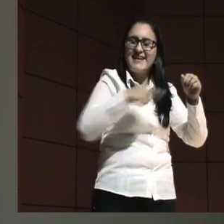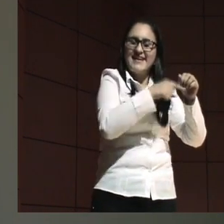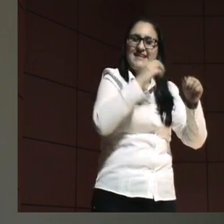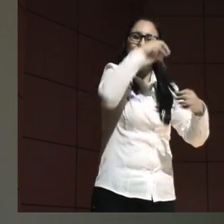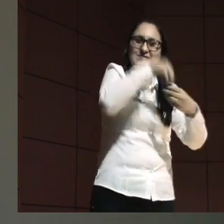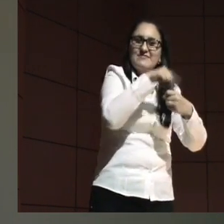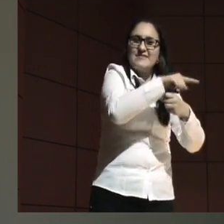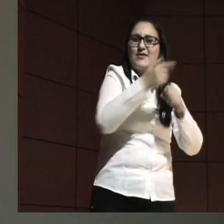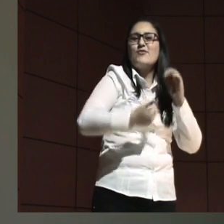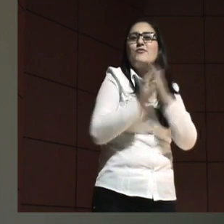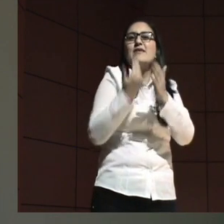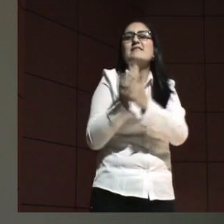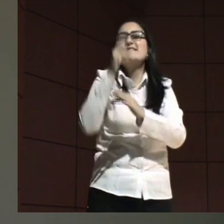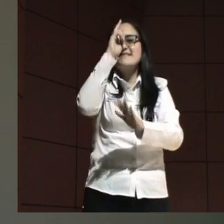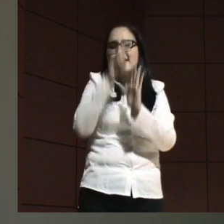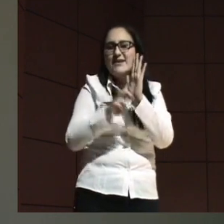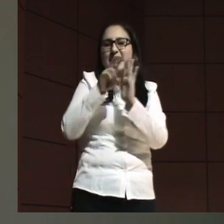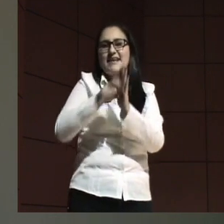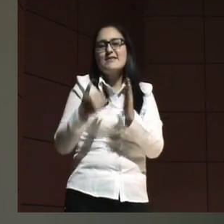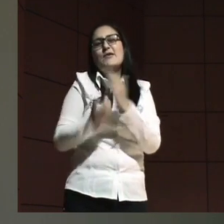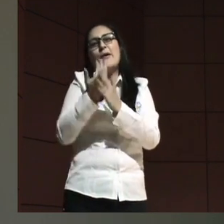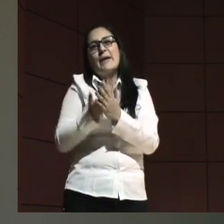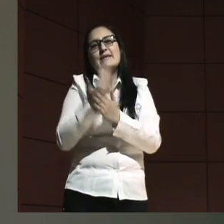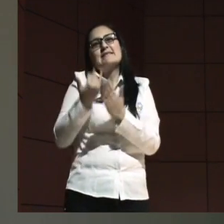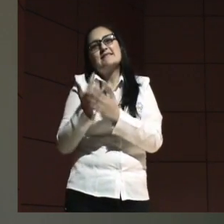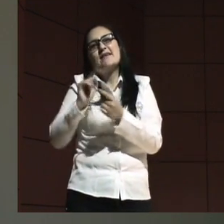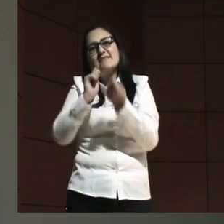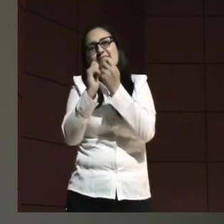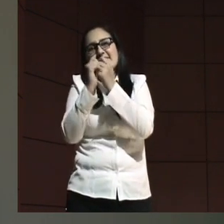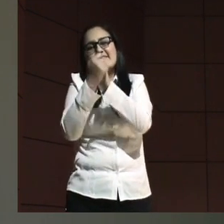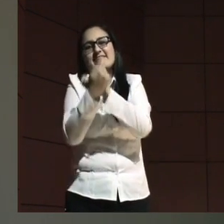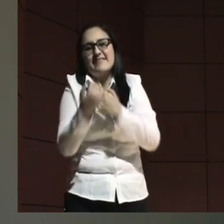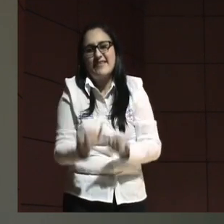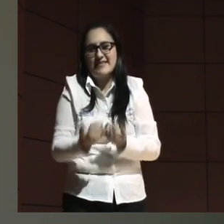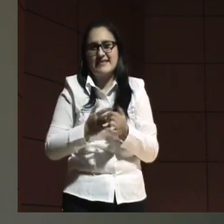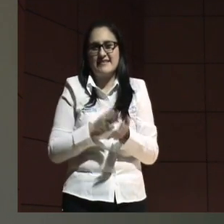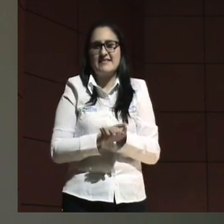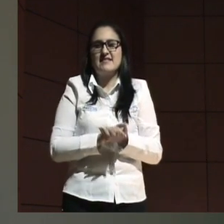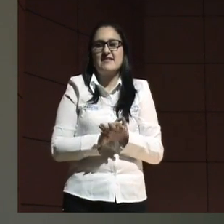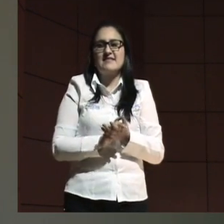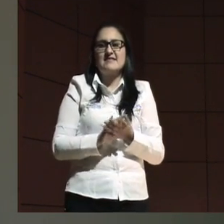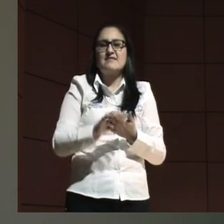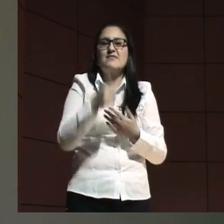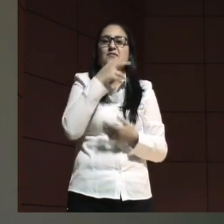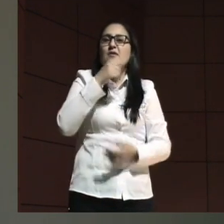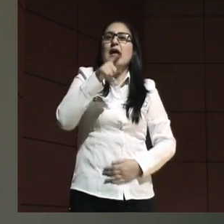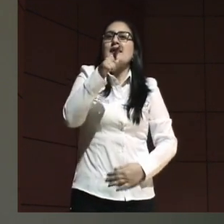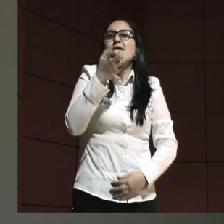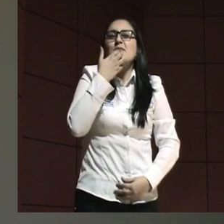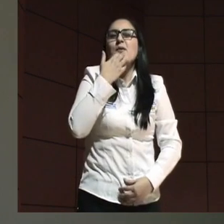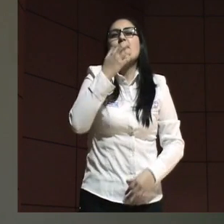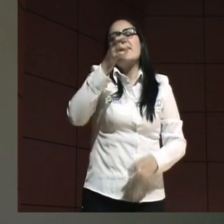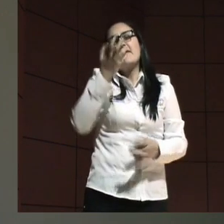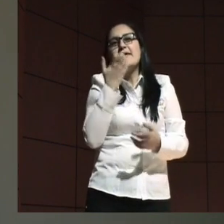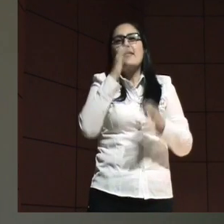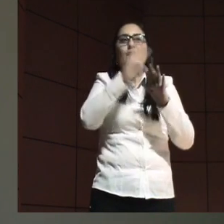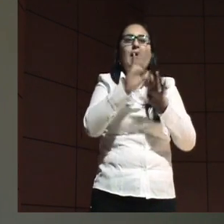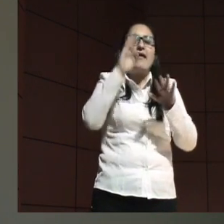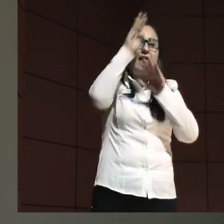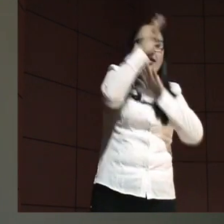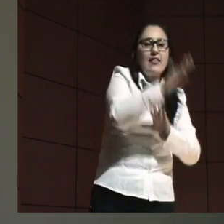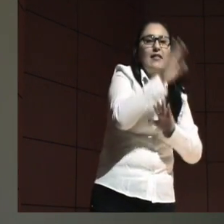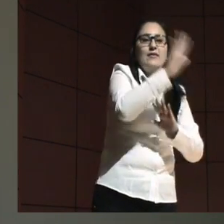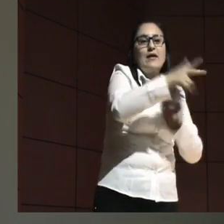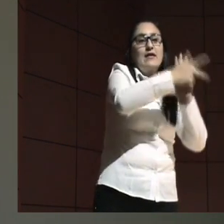hace parte de las nuevas teorías y las nuevas tendencias sin un obviamente sin un culto idólatra al